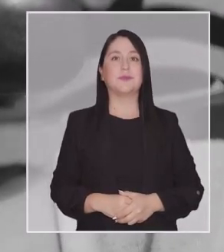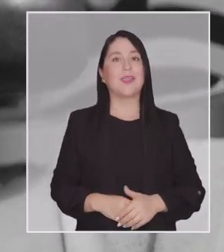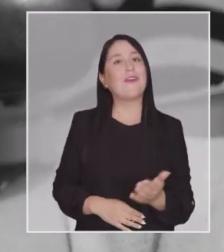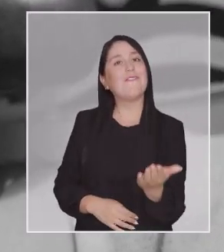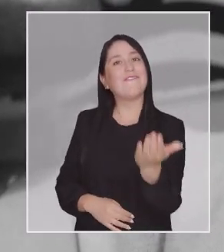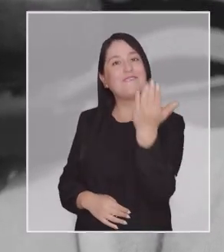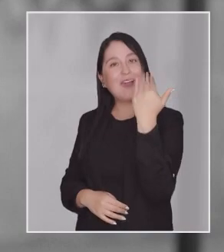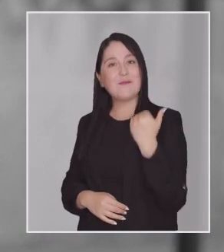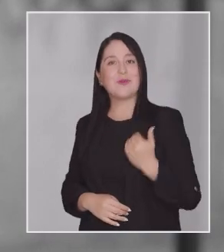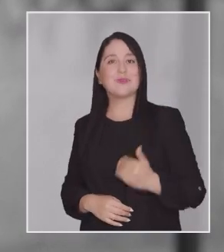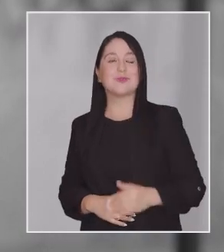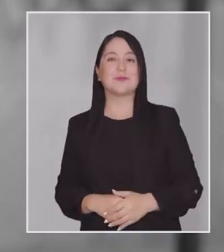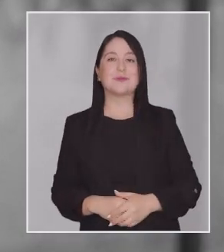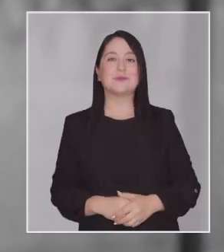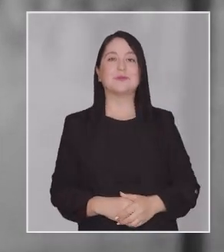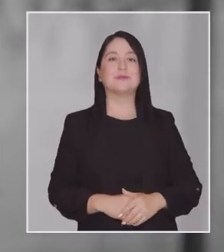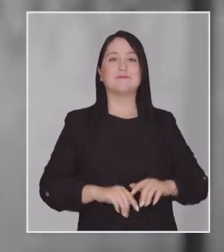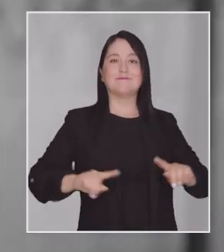Vamos.